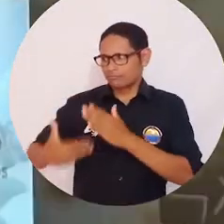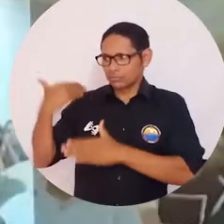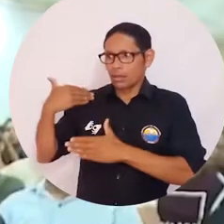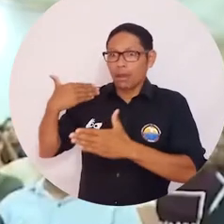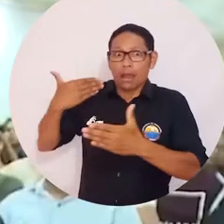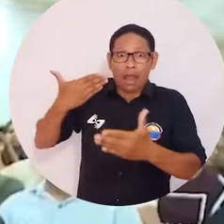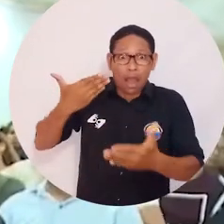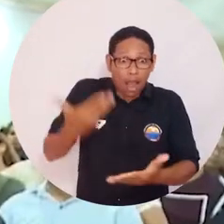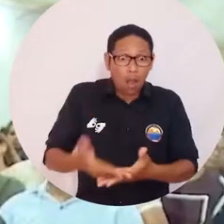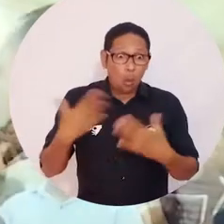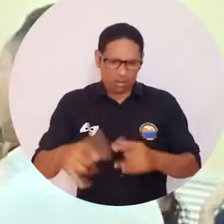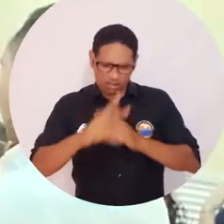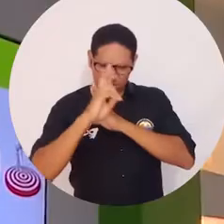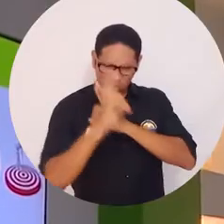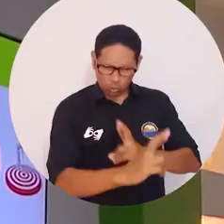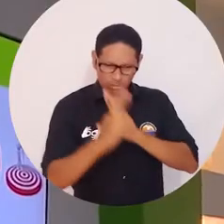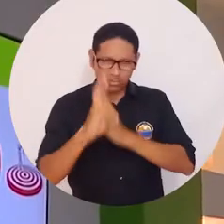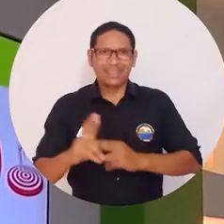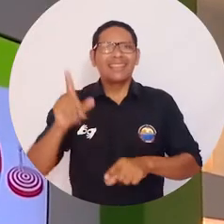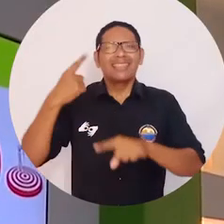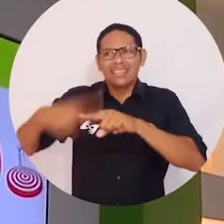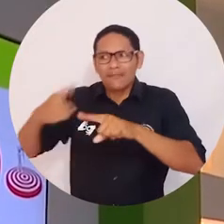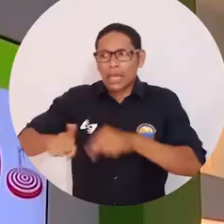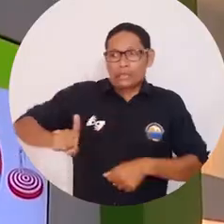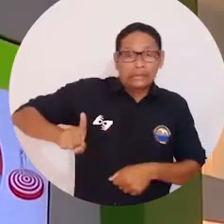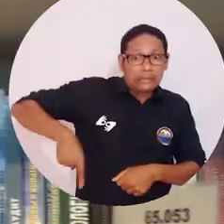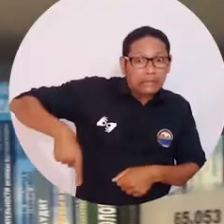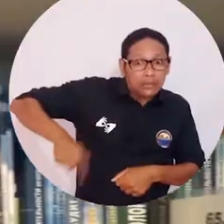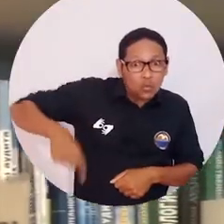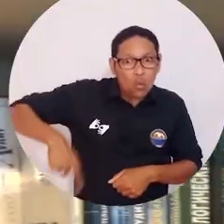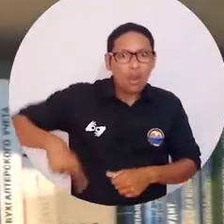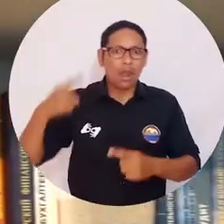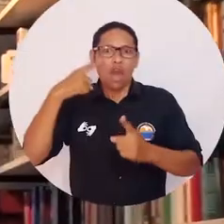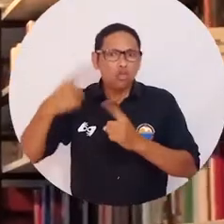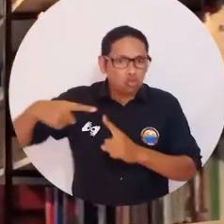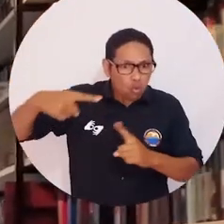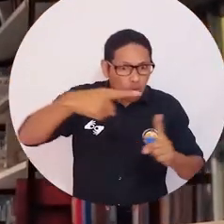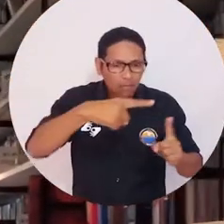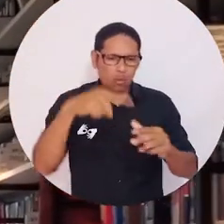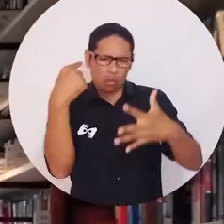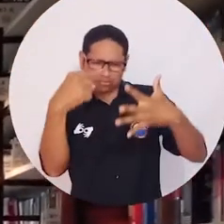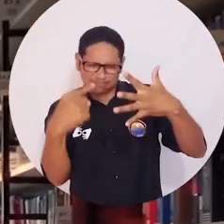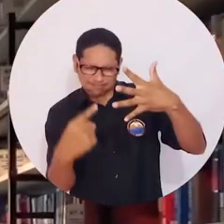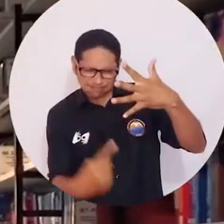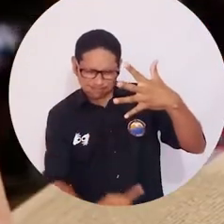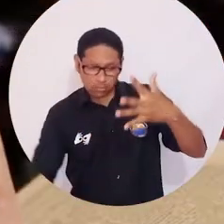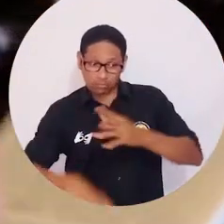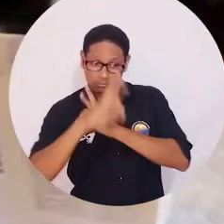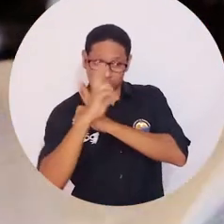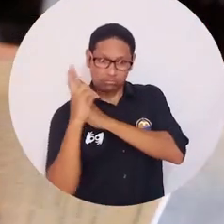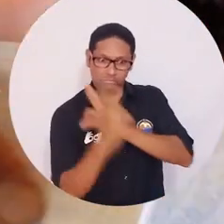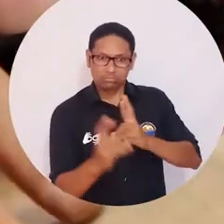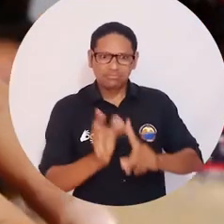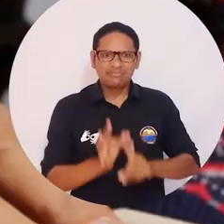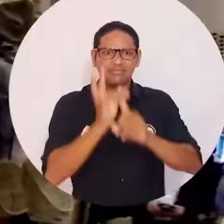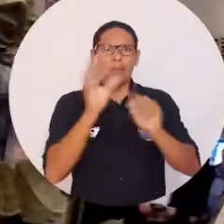logrado membresías con destacadas redes de escuelas de turismo, el acceso a la biblioteca de la Organización Mundial del Turismo y la Red Mundial